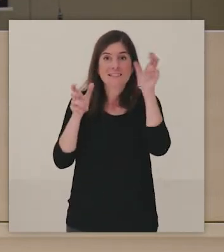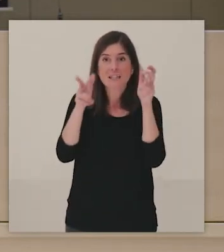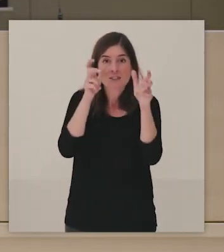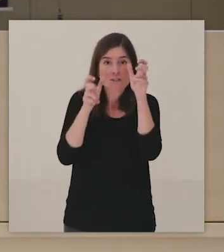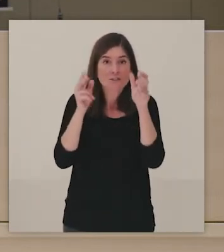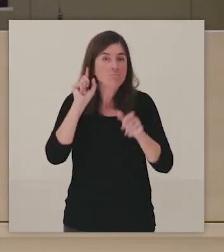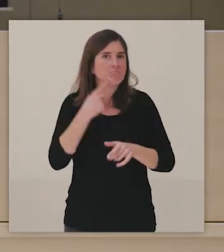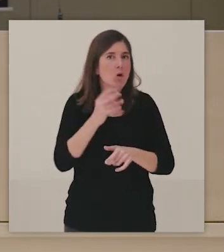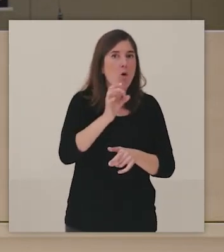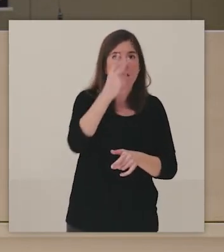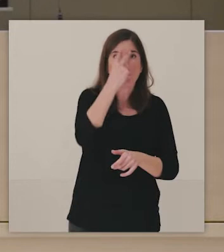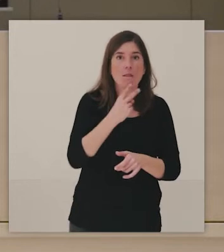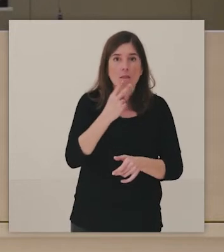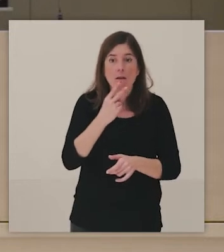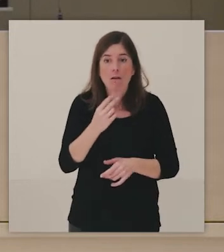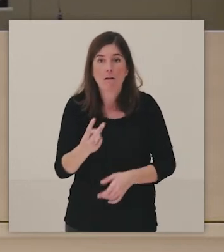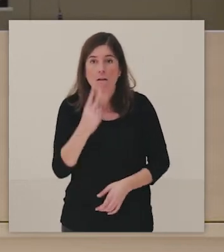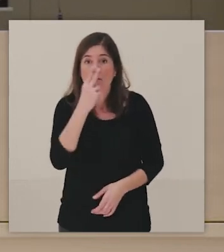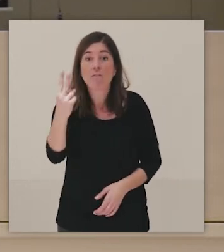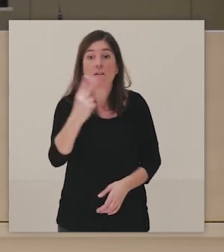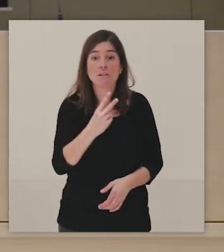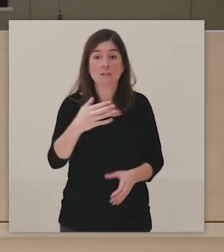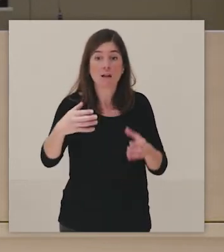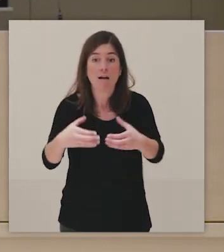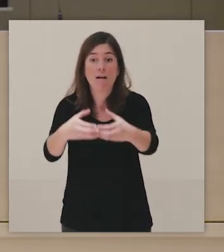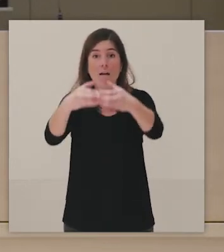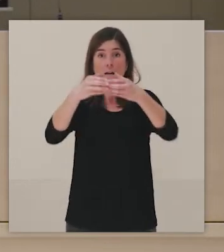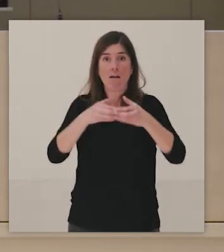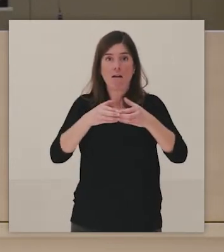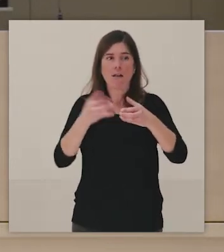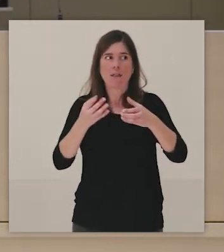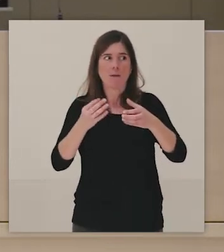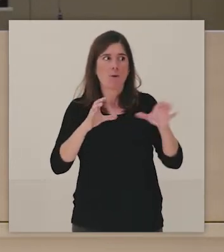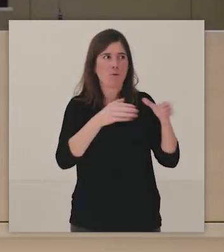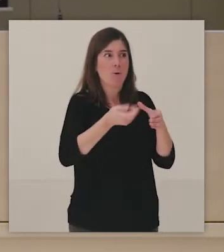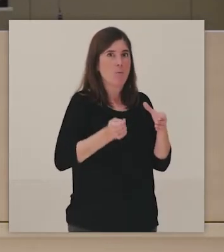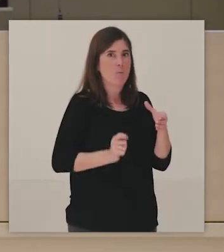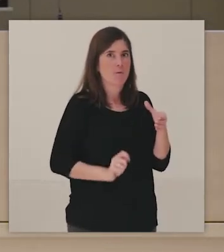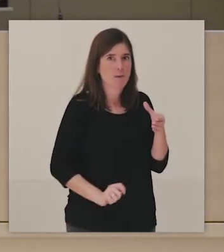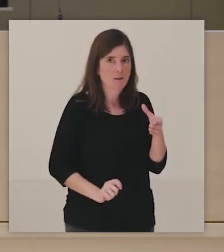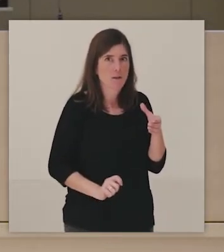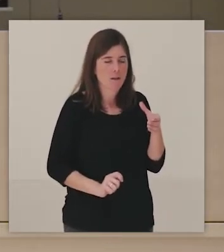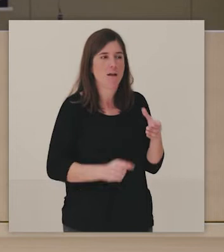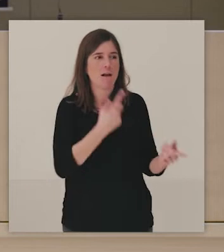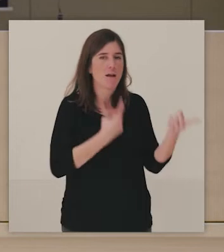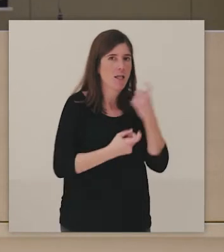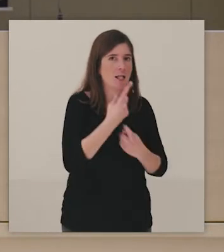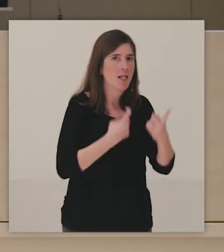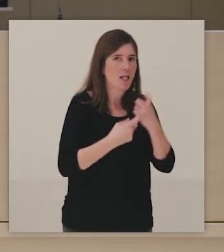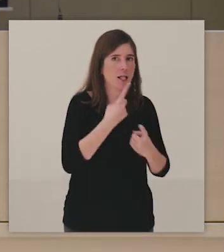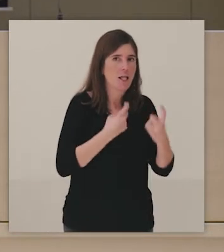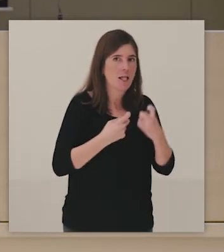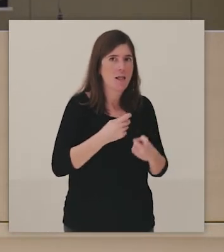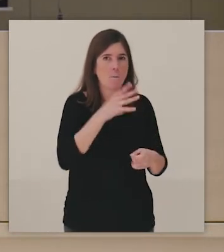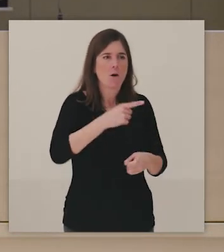porque estos profesionales son, bueno, quienes conocen esas biografías, esas trayectorias de vida